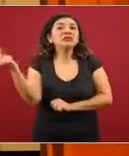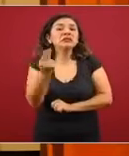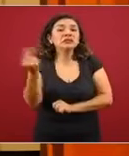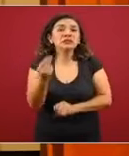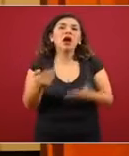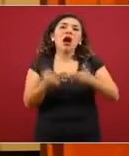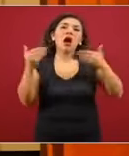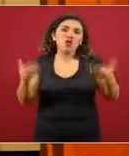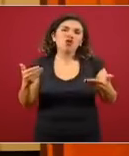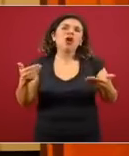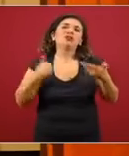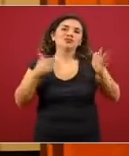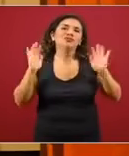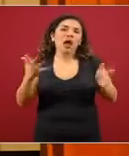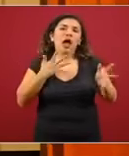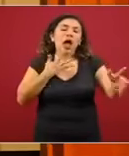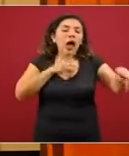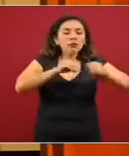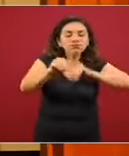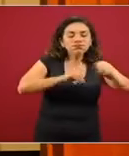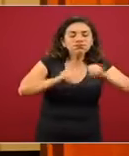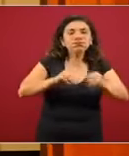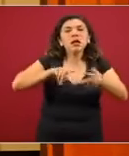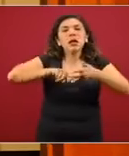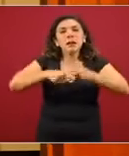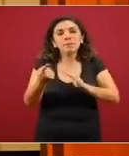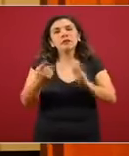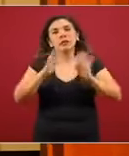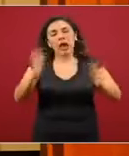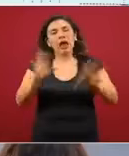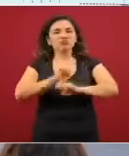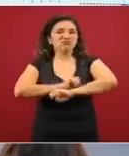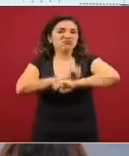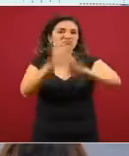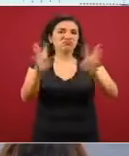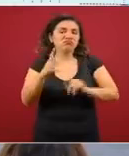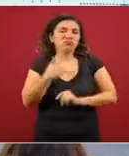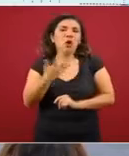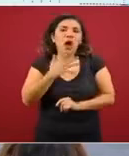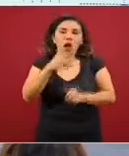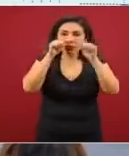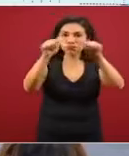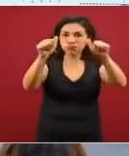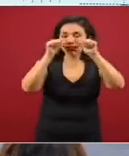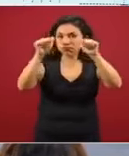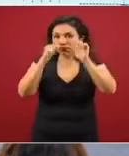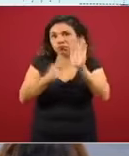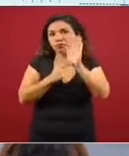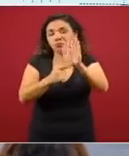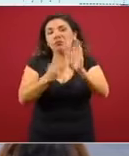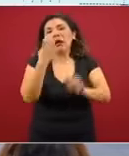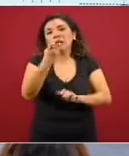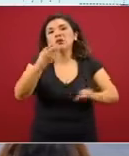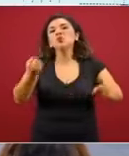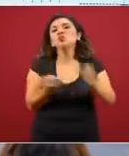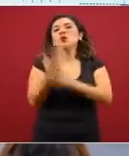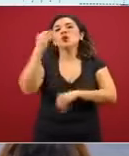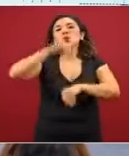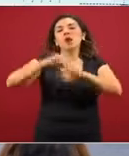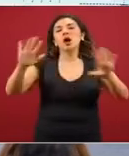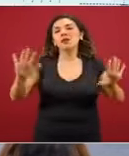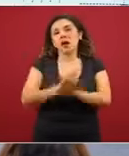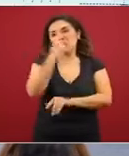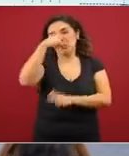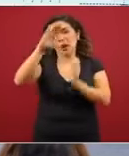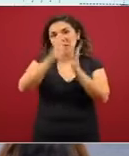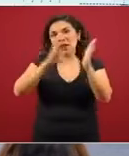empezado de manera muy clara a atender con este cambio en el calendario escolar.